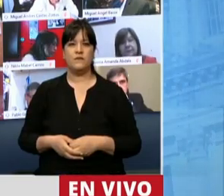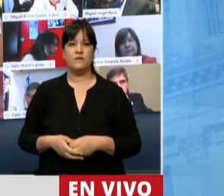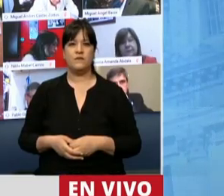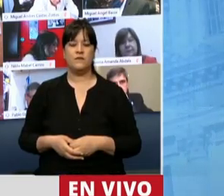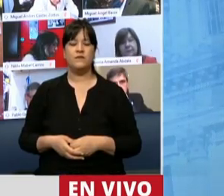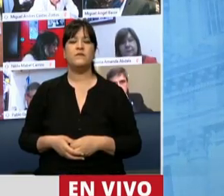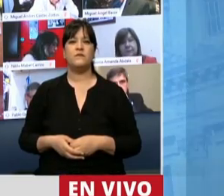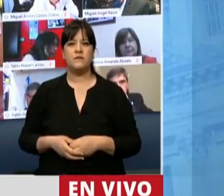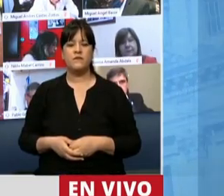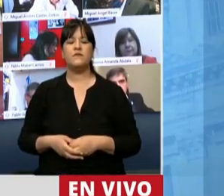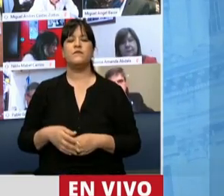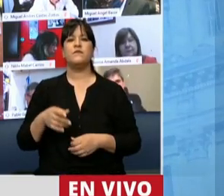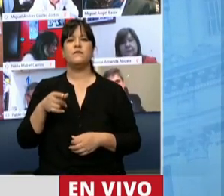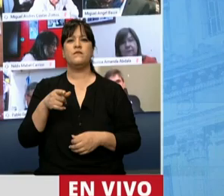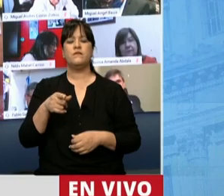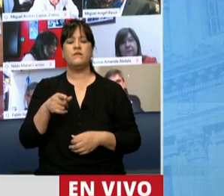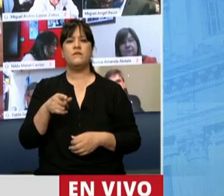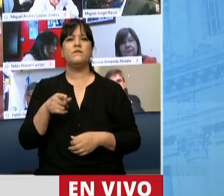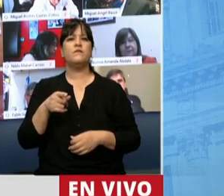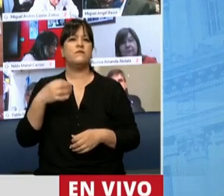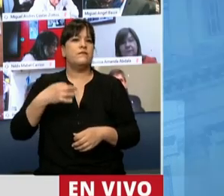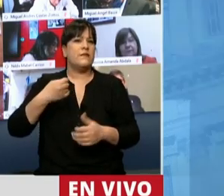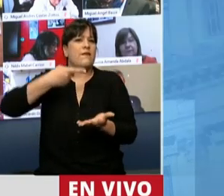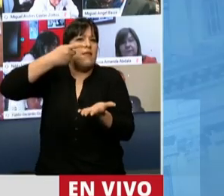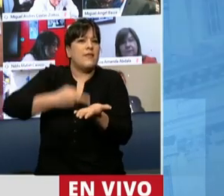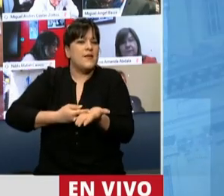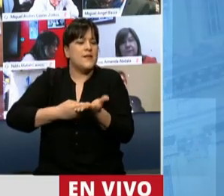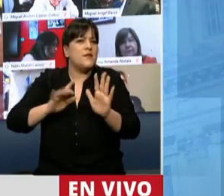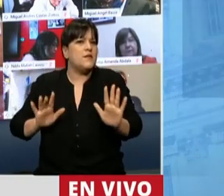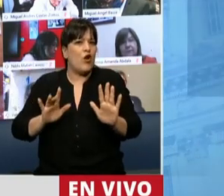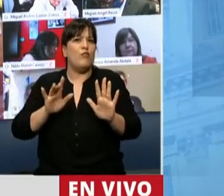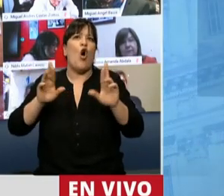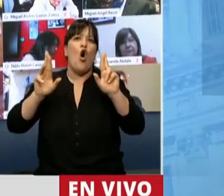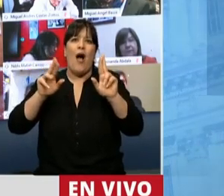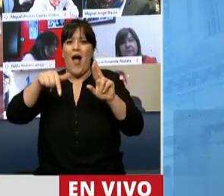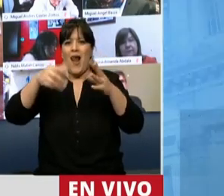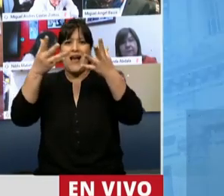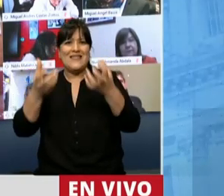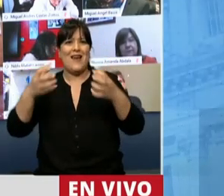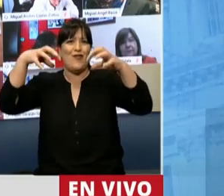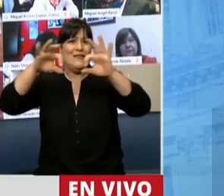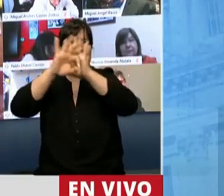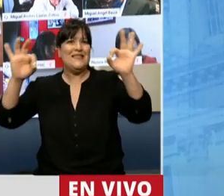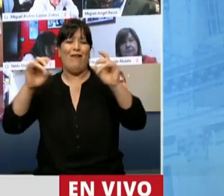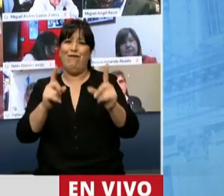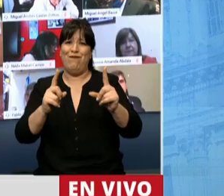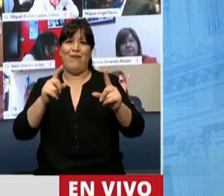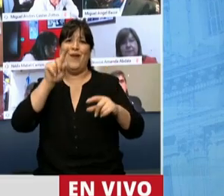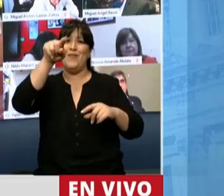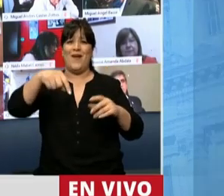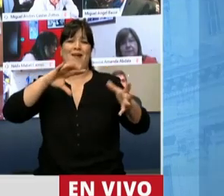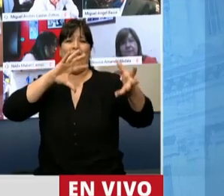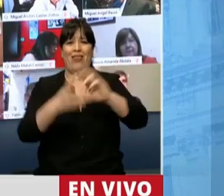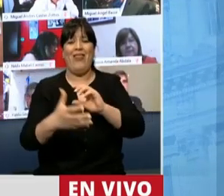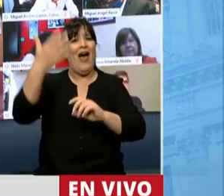responsabilidad, no de agorero, sino que vayan tomando las medidas, esperemos que esta sequía no se transforme como la que afectó a la